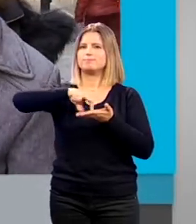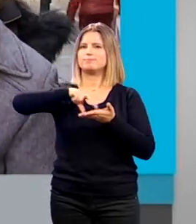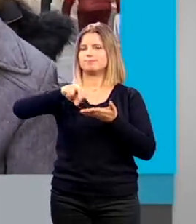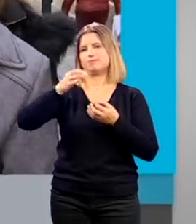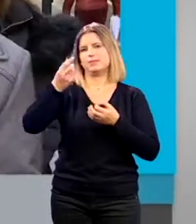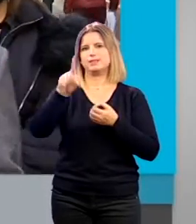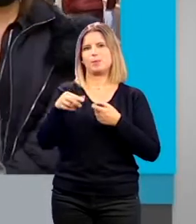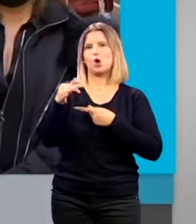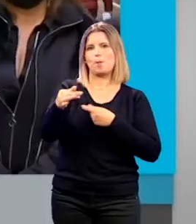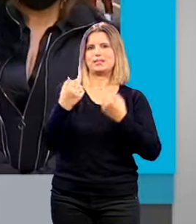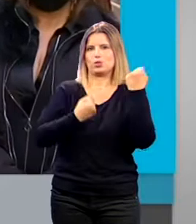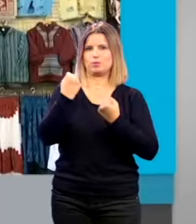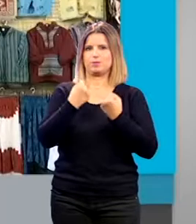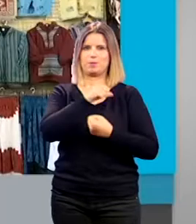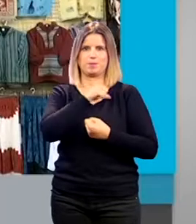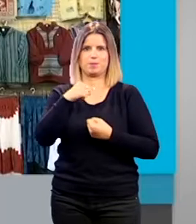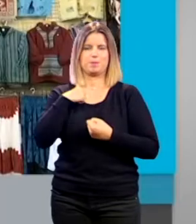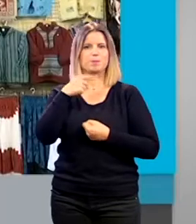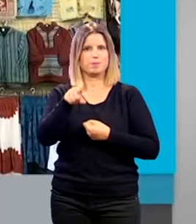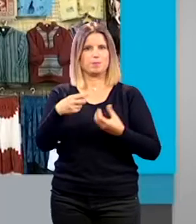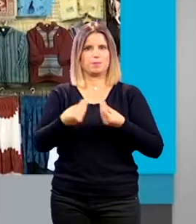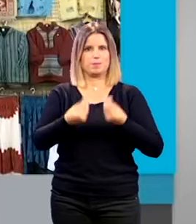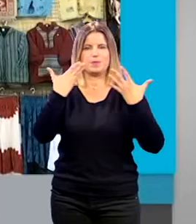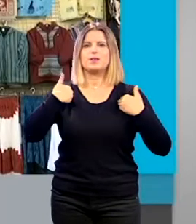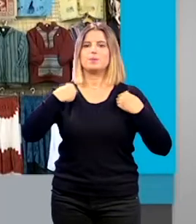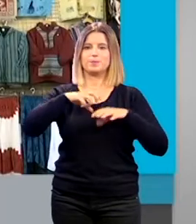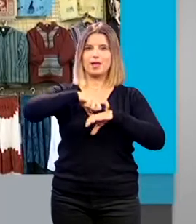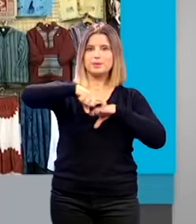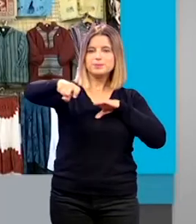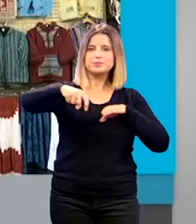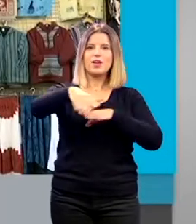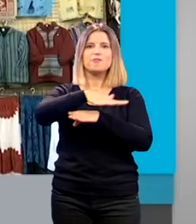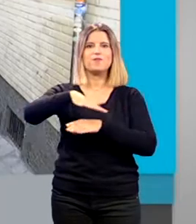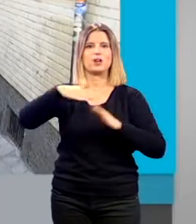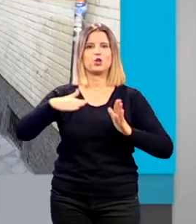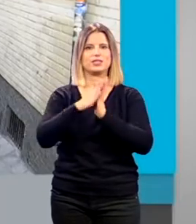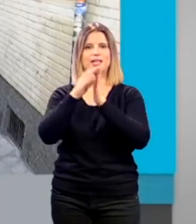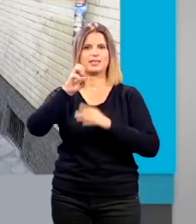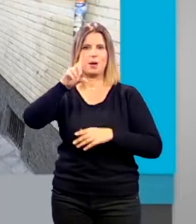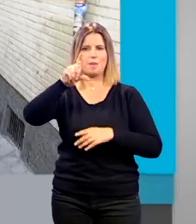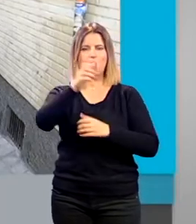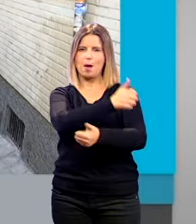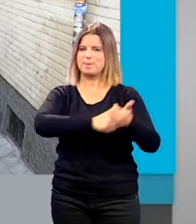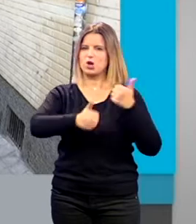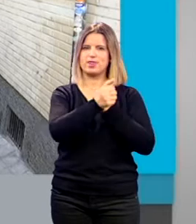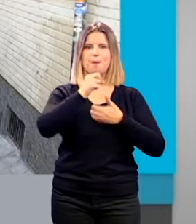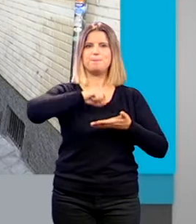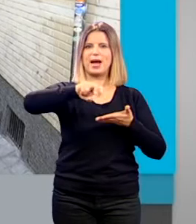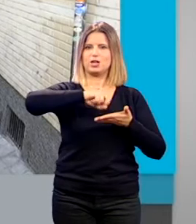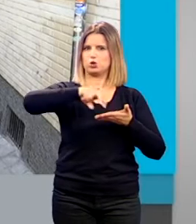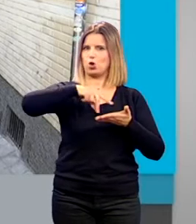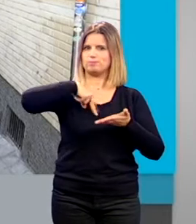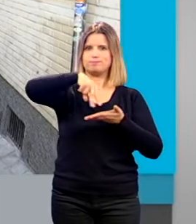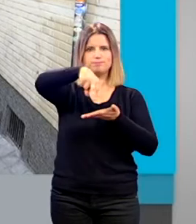piso al mismo nivel eliminando acerados. En las calles correspondientes al barrio de Santa Paula se priorizará el uso peatonal. Por tanto